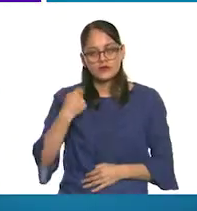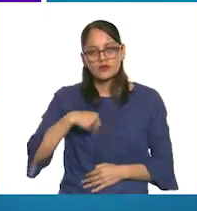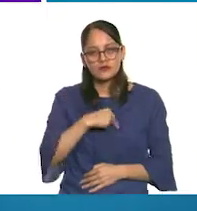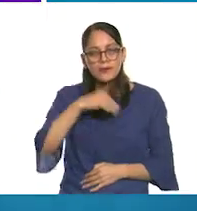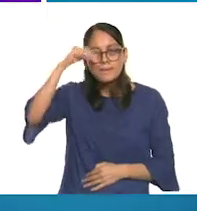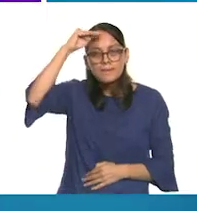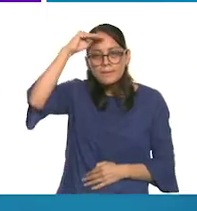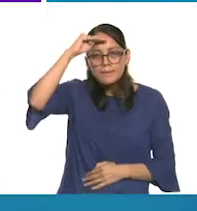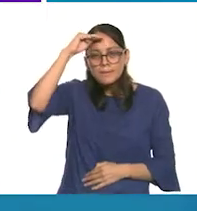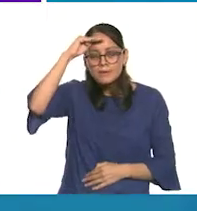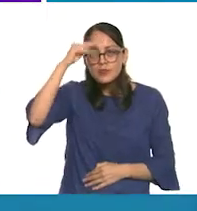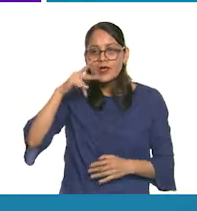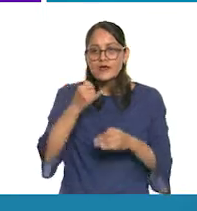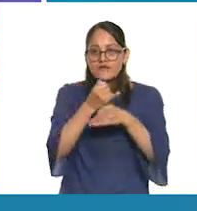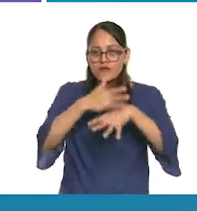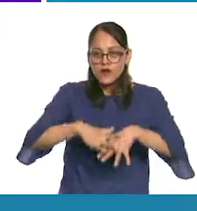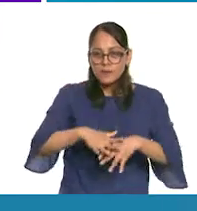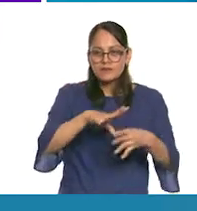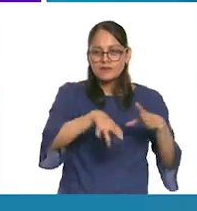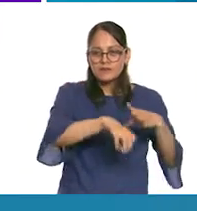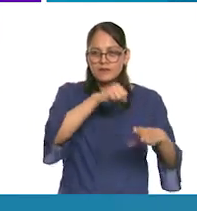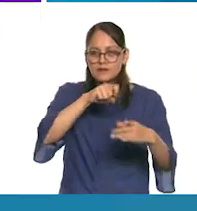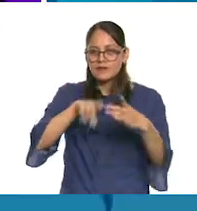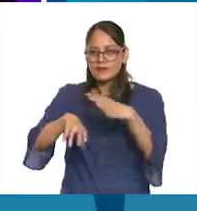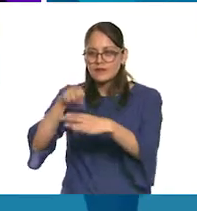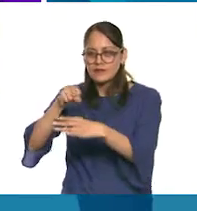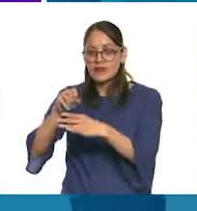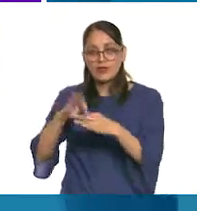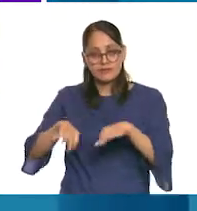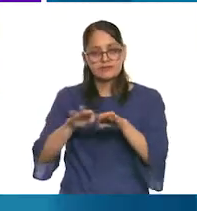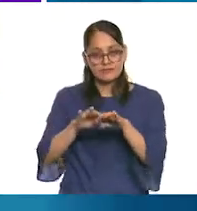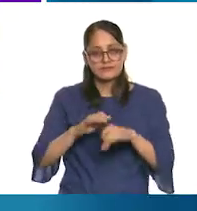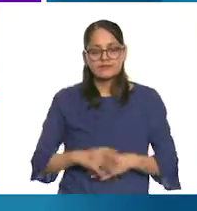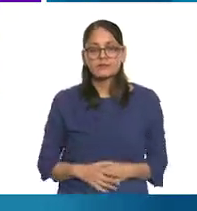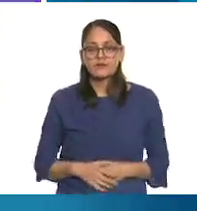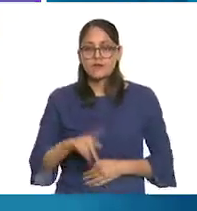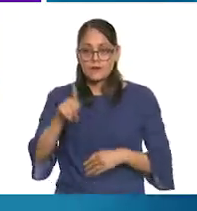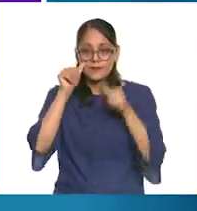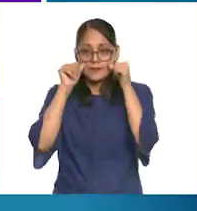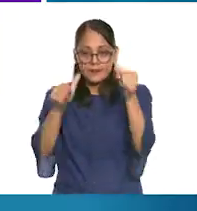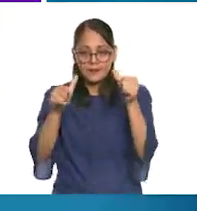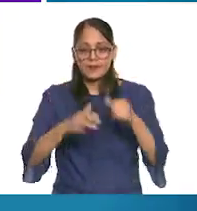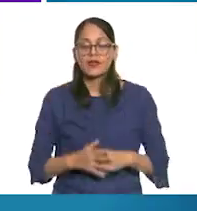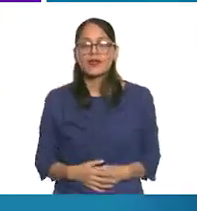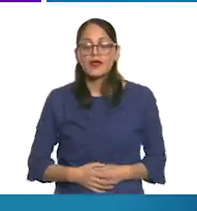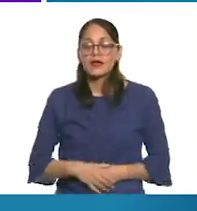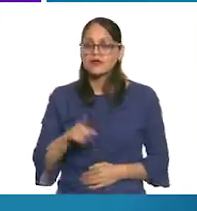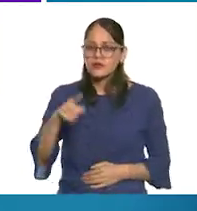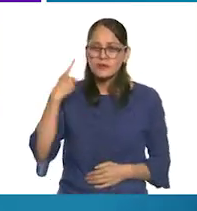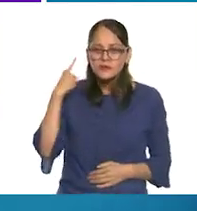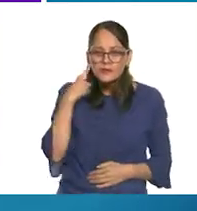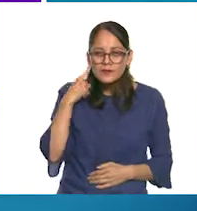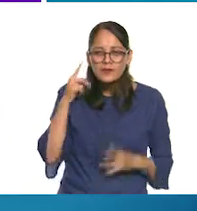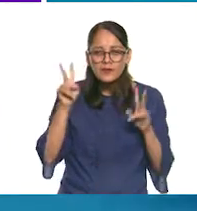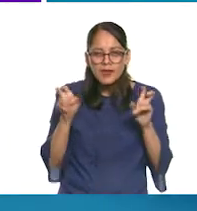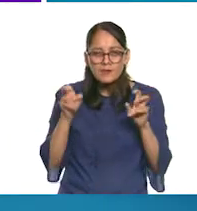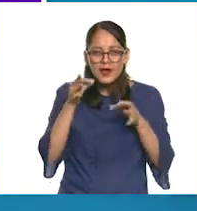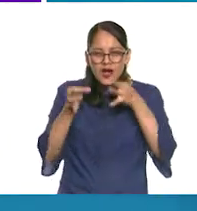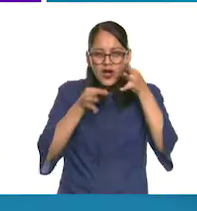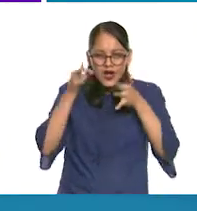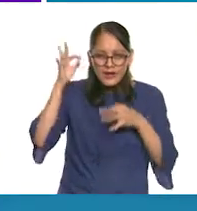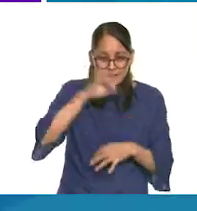crítico de los medios de información. Así que pongamos mucha atención. ¿Alguna vez has escuchado hablar de las noticias